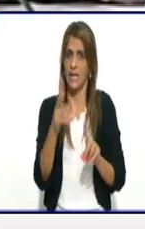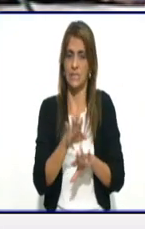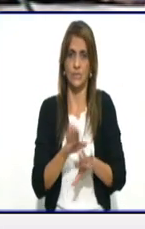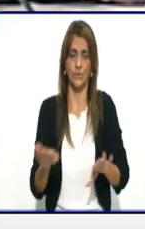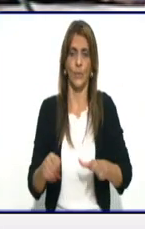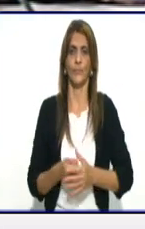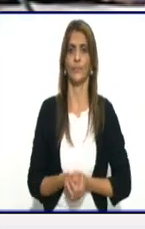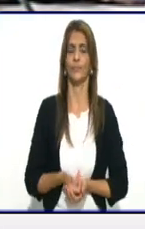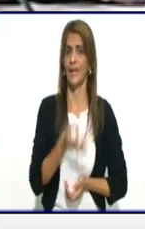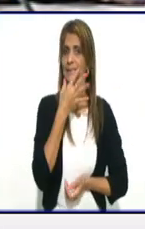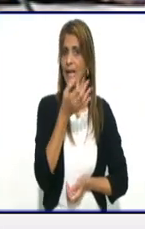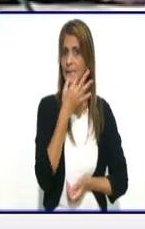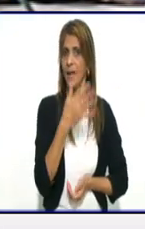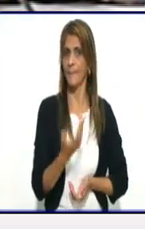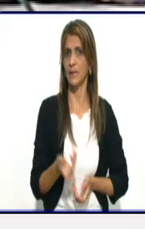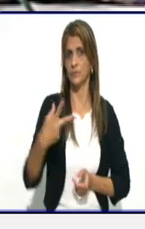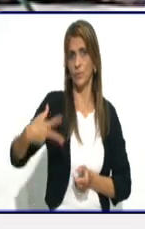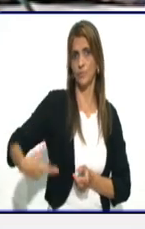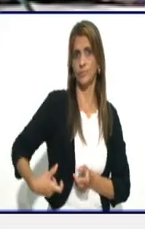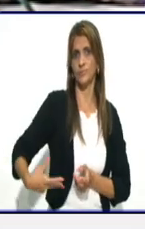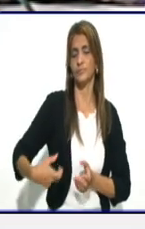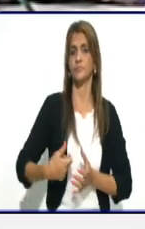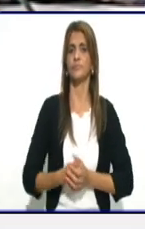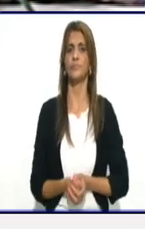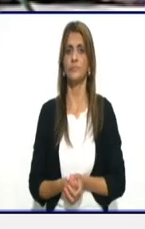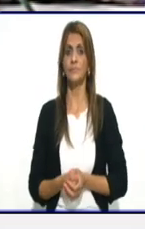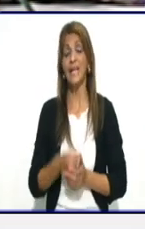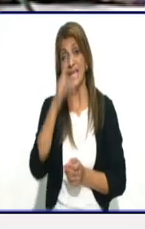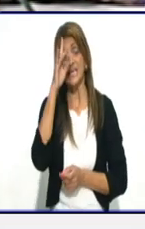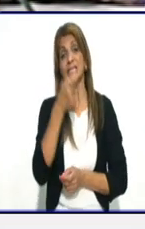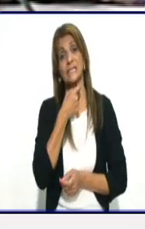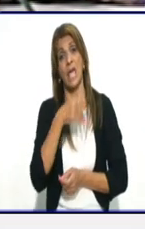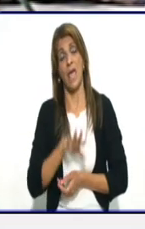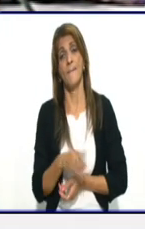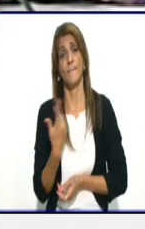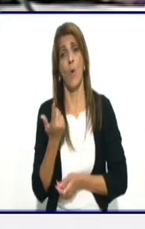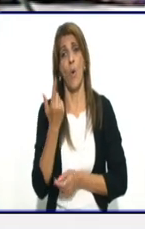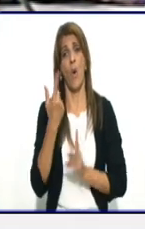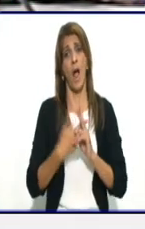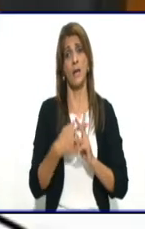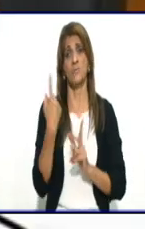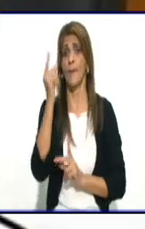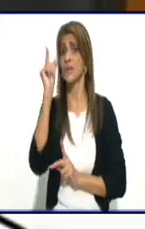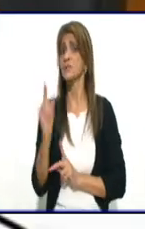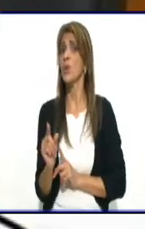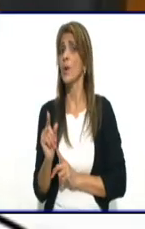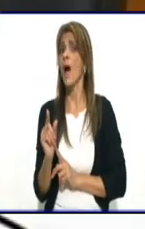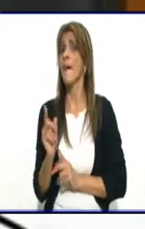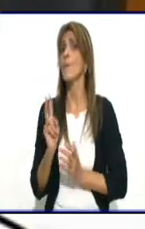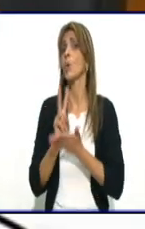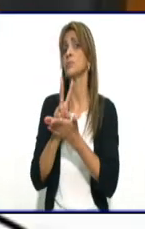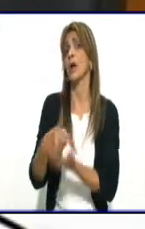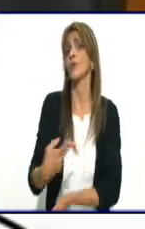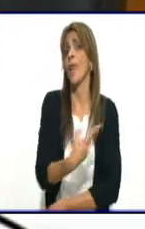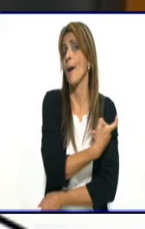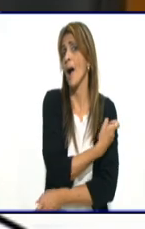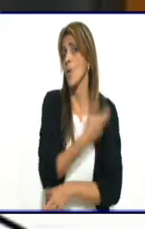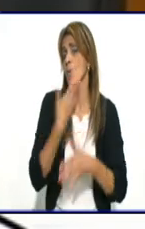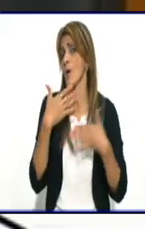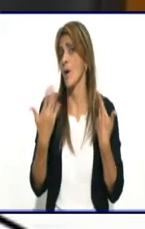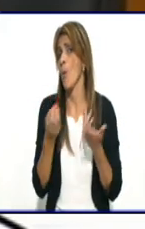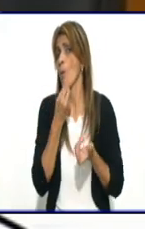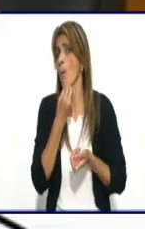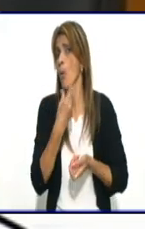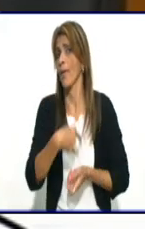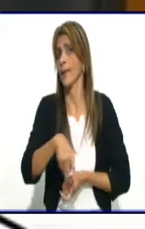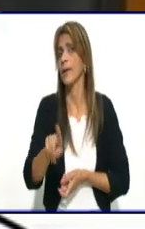esa cuadra hay algún voluntario de la vacuna que tiene que ir a ponerse la segunda o la tercera dosis. También se establece el control a través del médico y